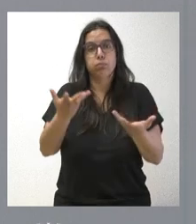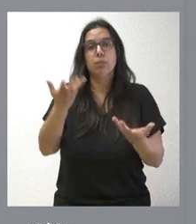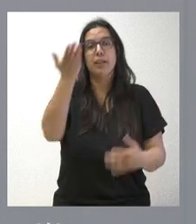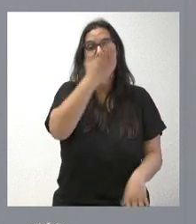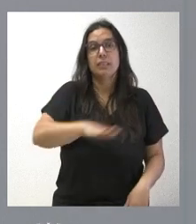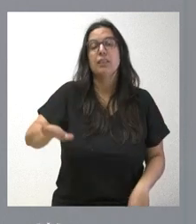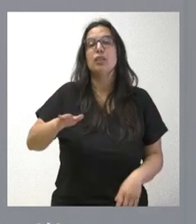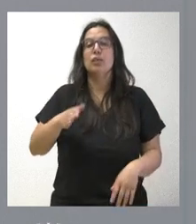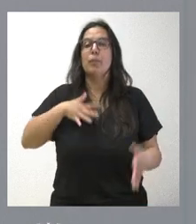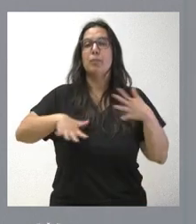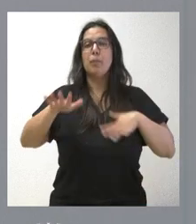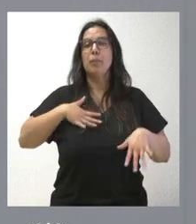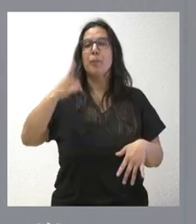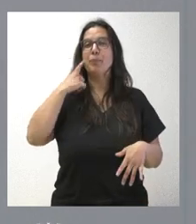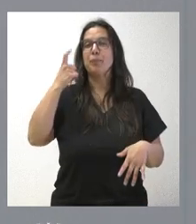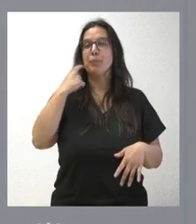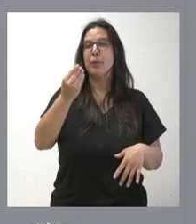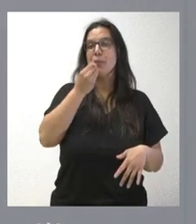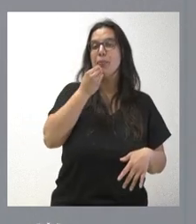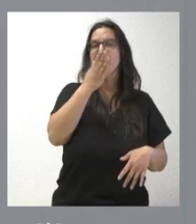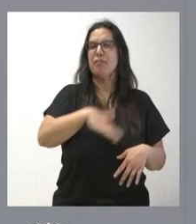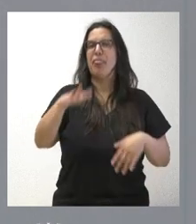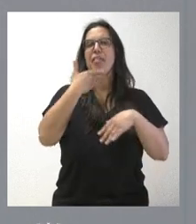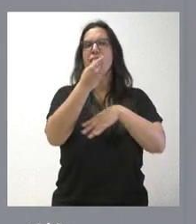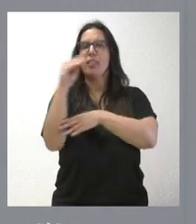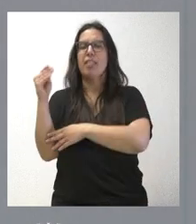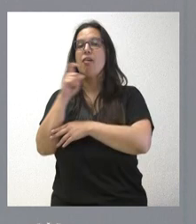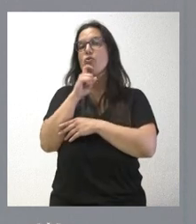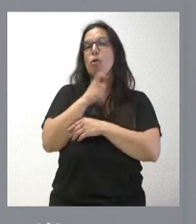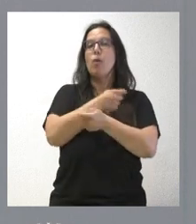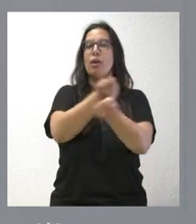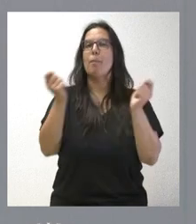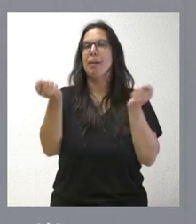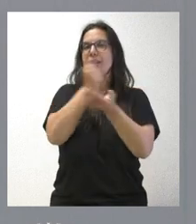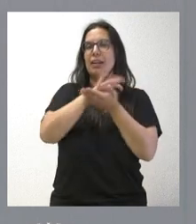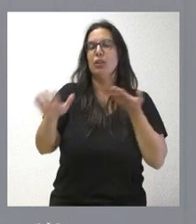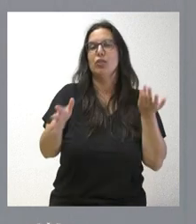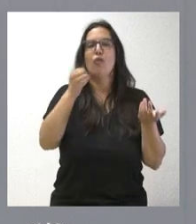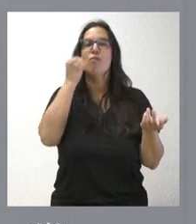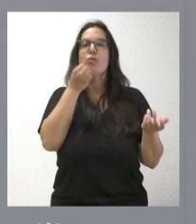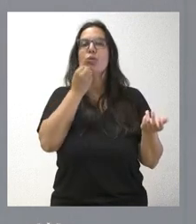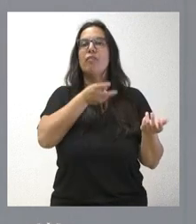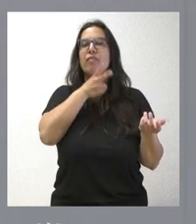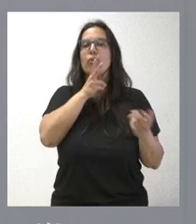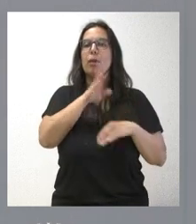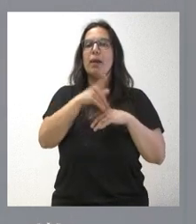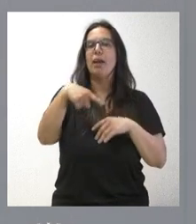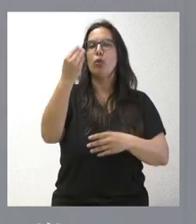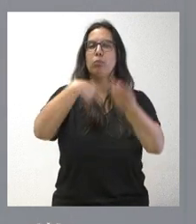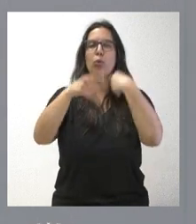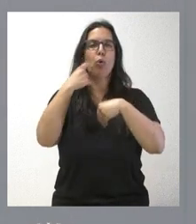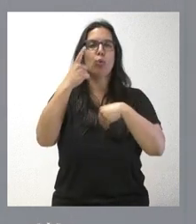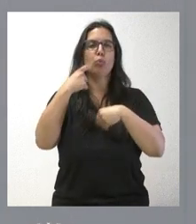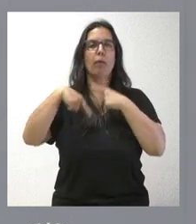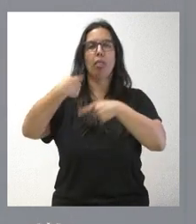creando hábitos alimenticios desde la infancia y la adolescencia, distribuyendo gratuitamente frutas y verduras para que forme parte de esta alimentación y del uso